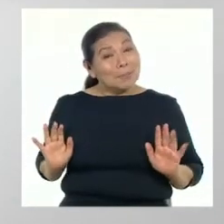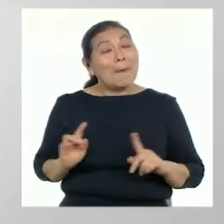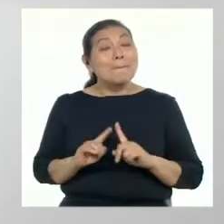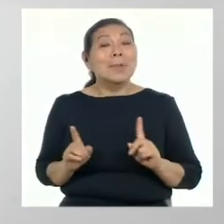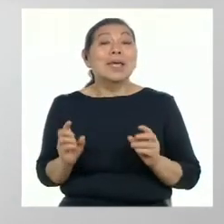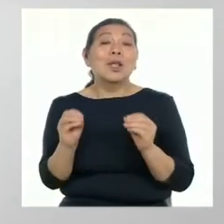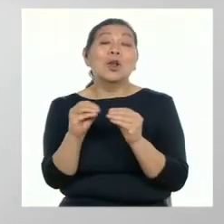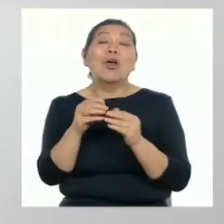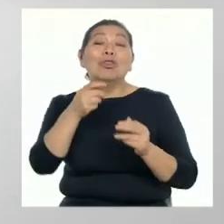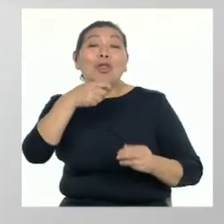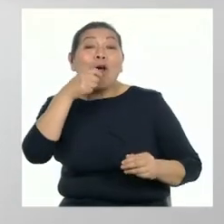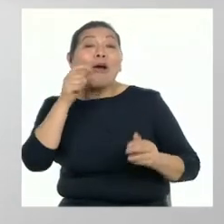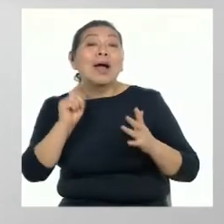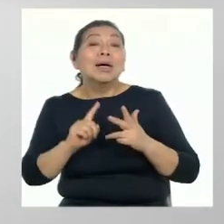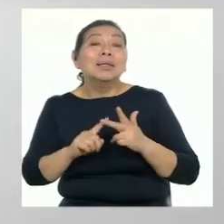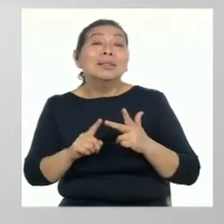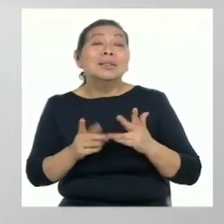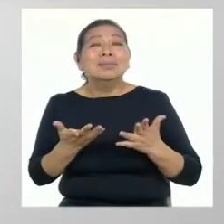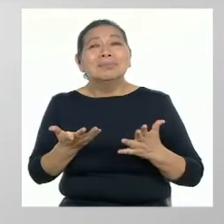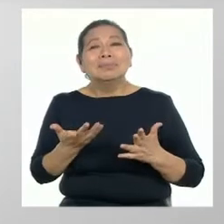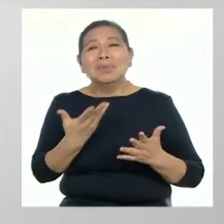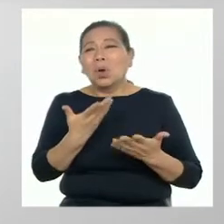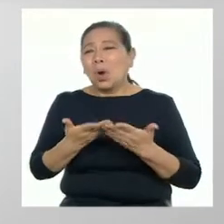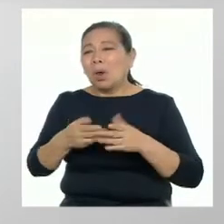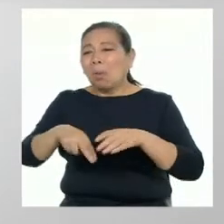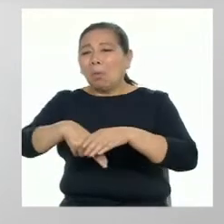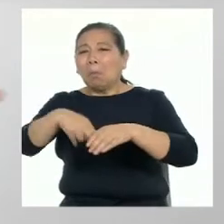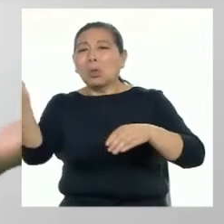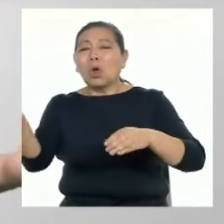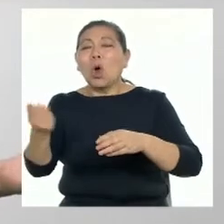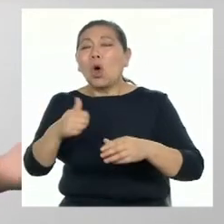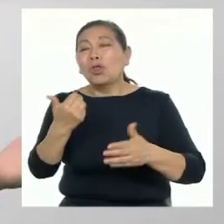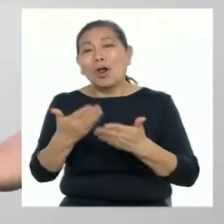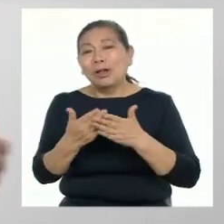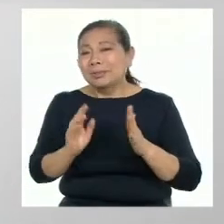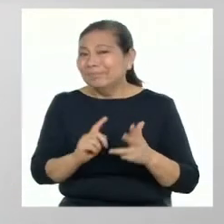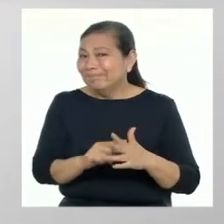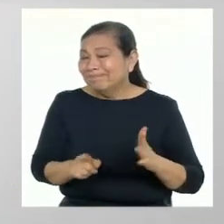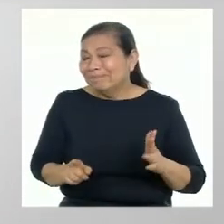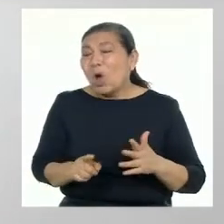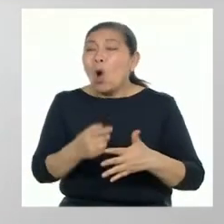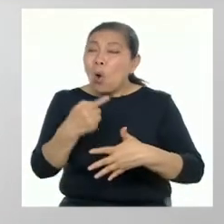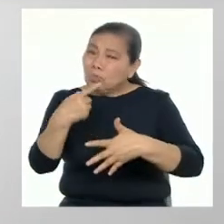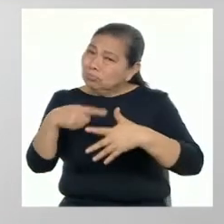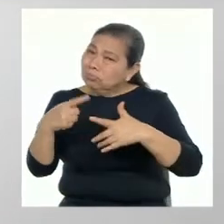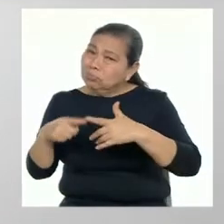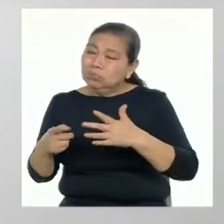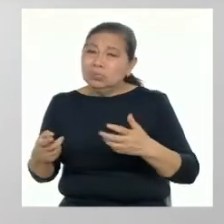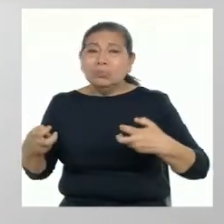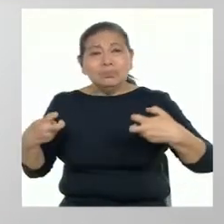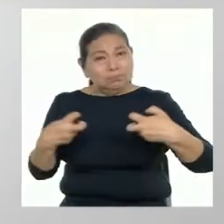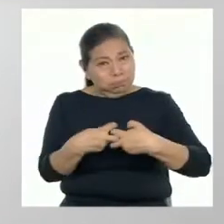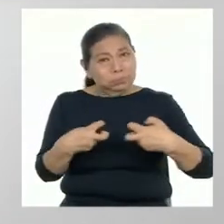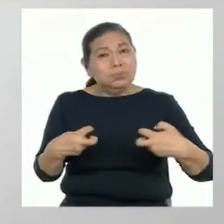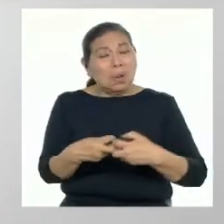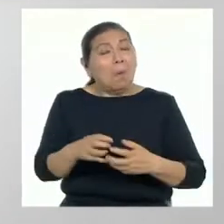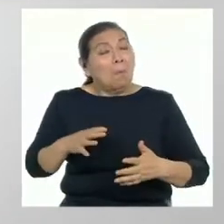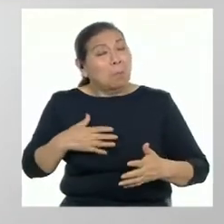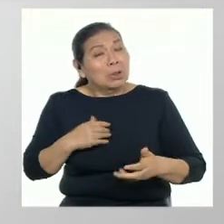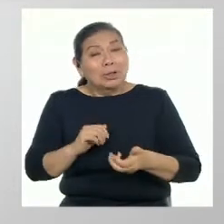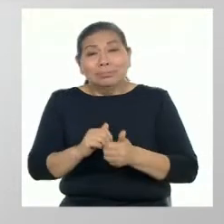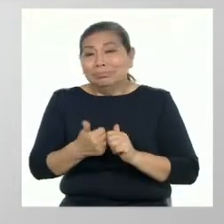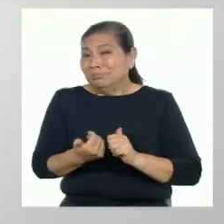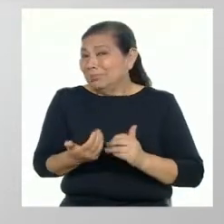el consumo de drogas y la deserción escolar, entre otras. Incluso las redes sociales pueden